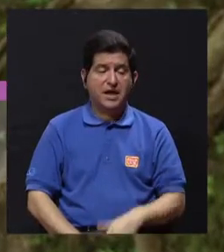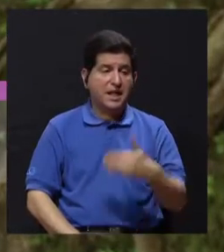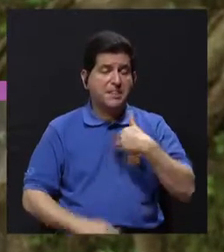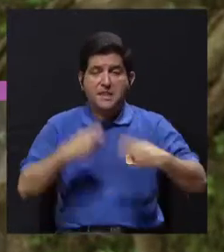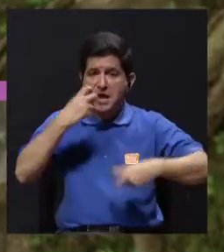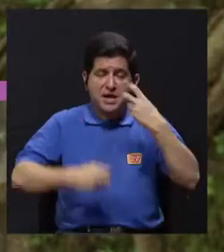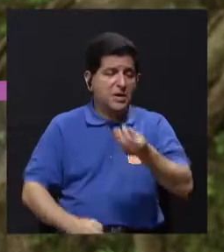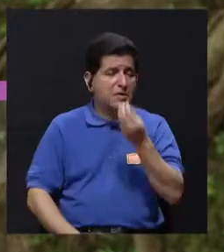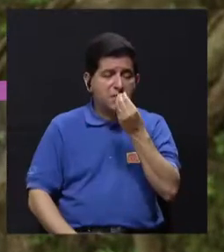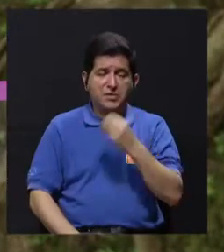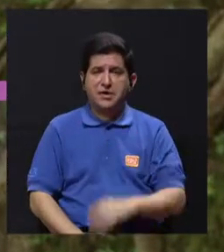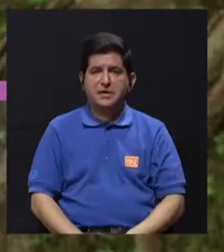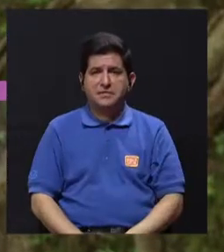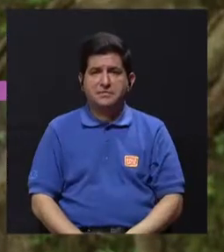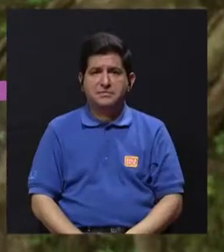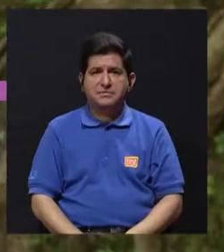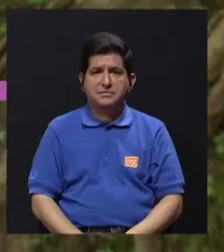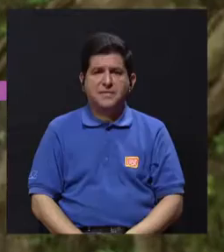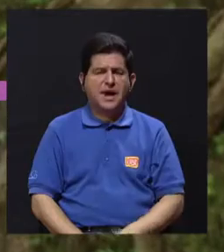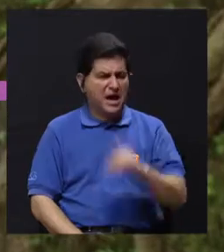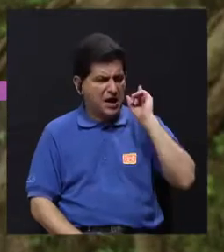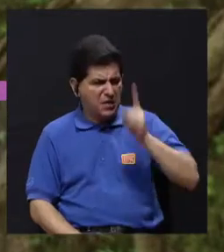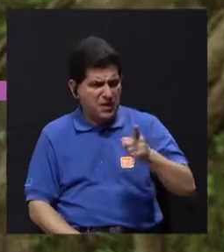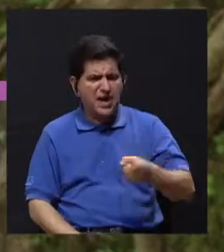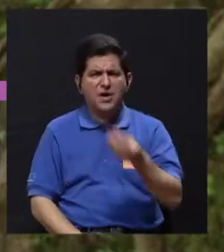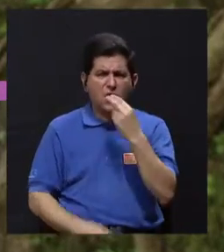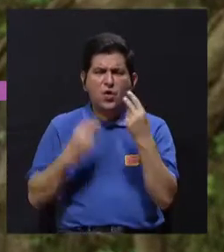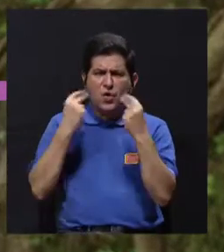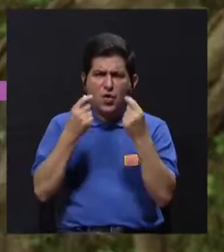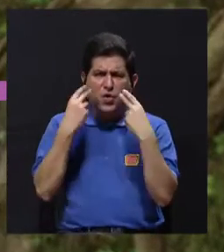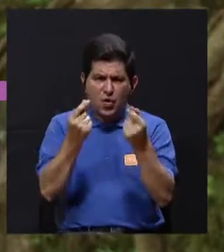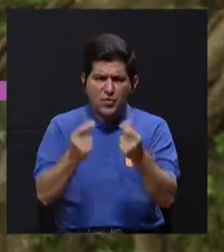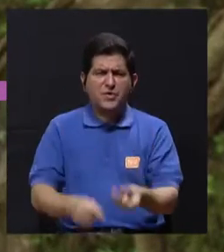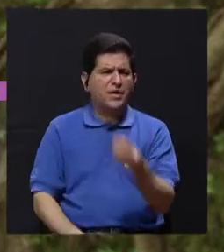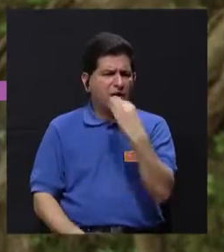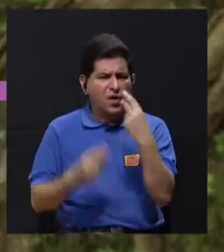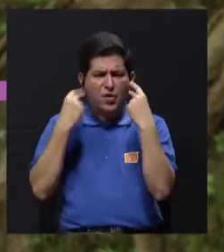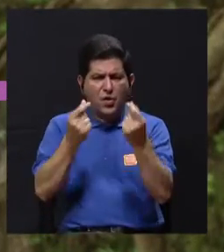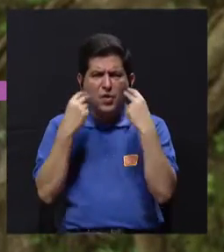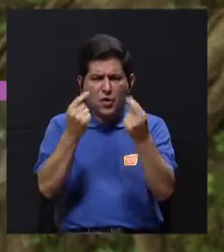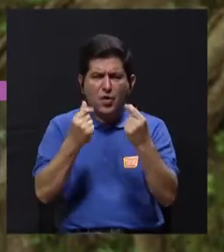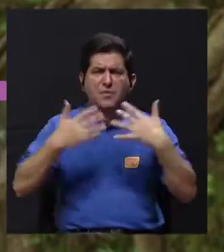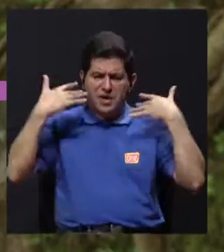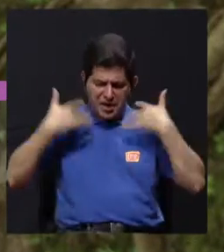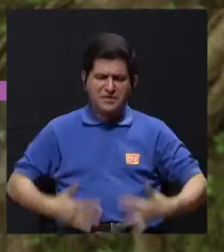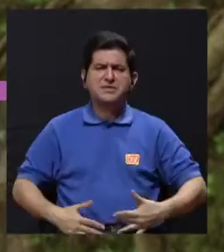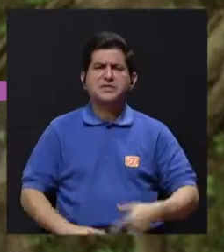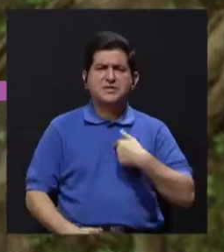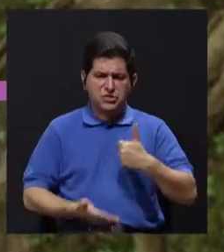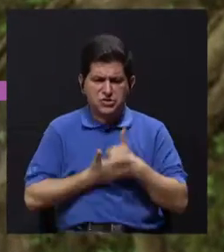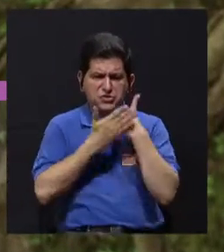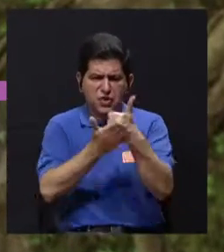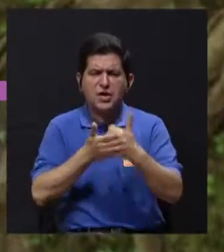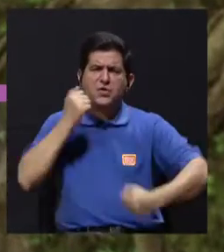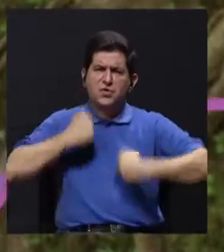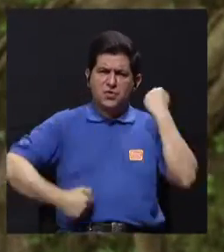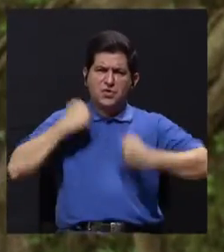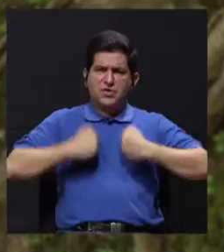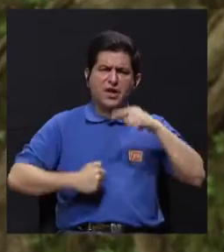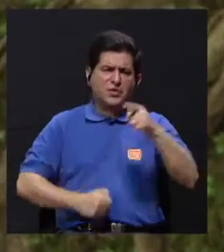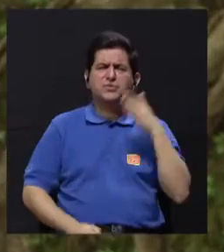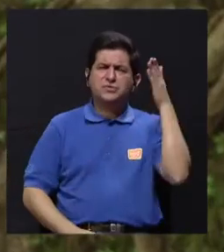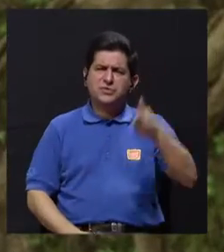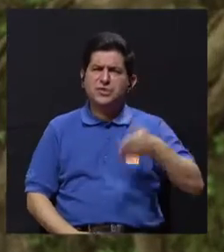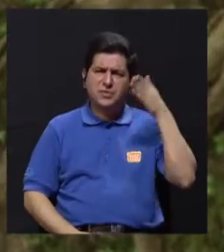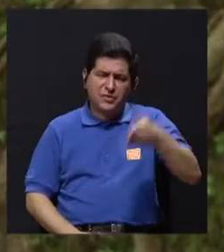Entonces, que tiene problemas de que no está comiendo, entonces, nada, no, a presionarlo para que coma más rápido, le damos de comer rápido, a vestirse, ah, no, no, lo voy a ayudar a que se bañe